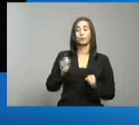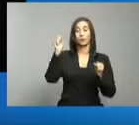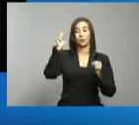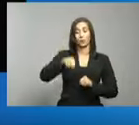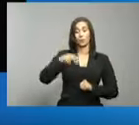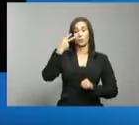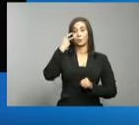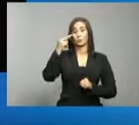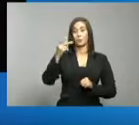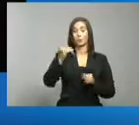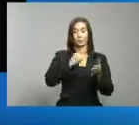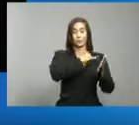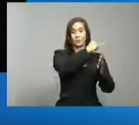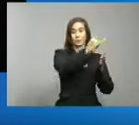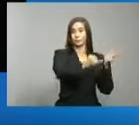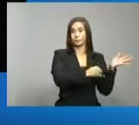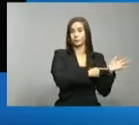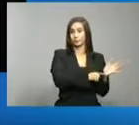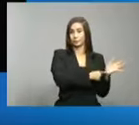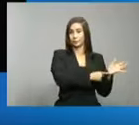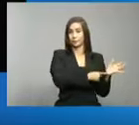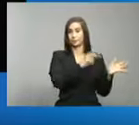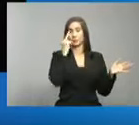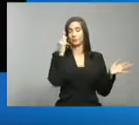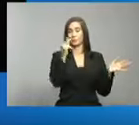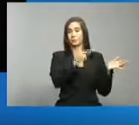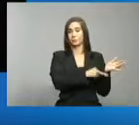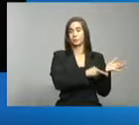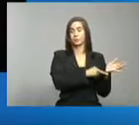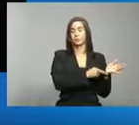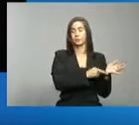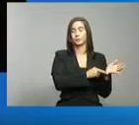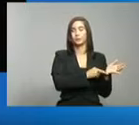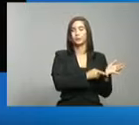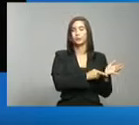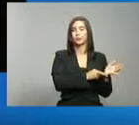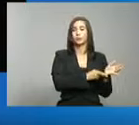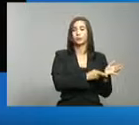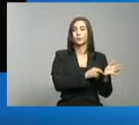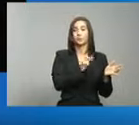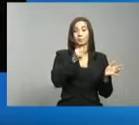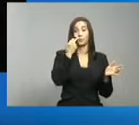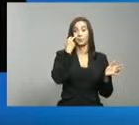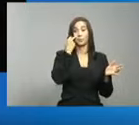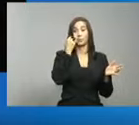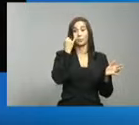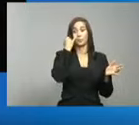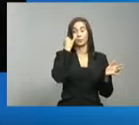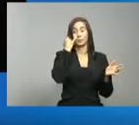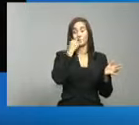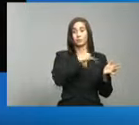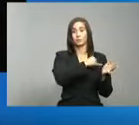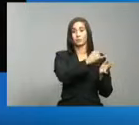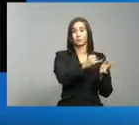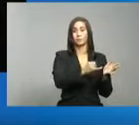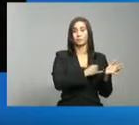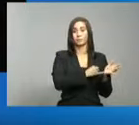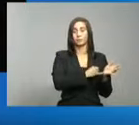que tienen en estos momentos en las cuales aparecen las